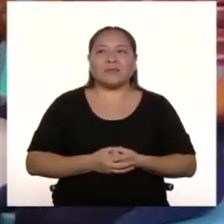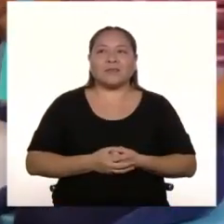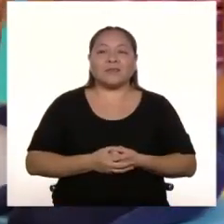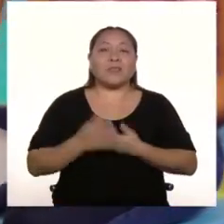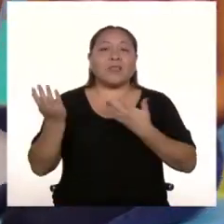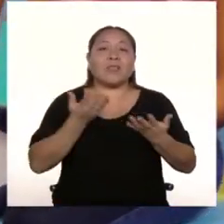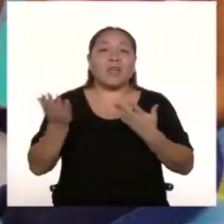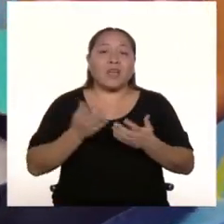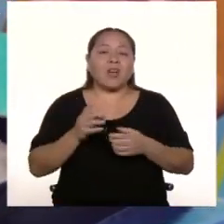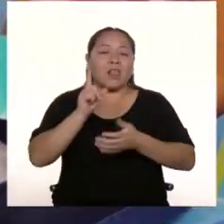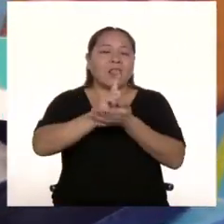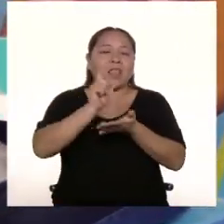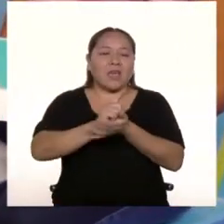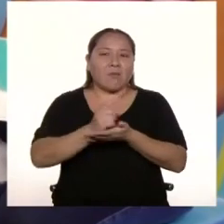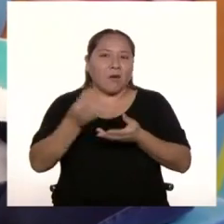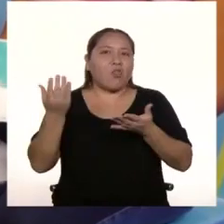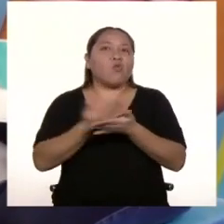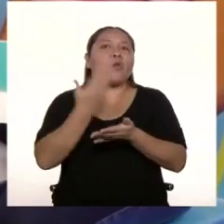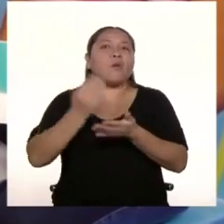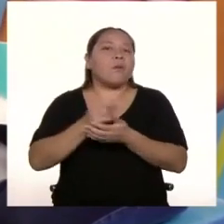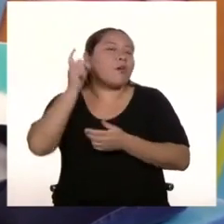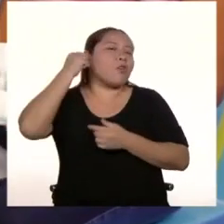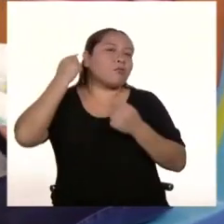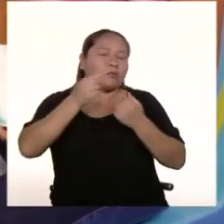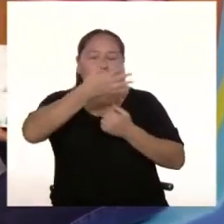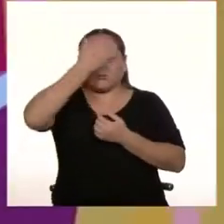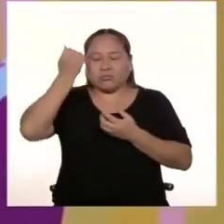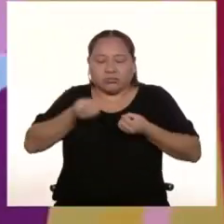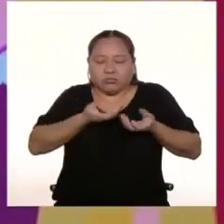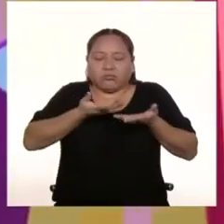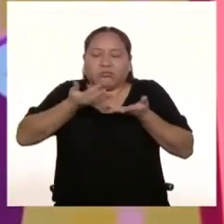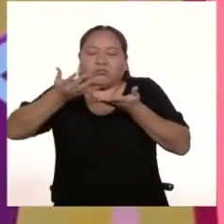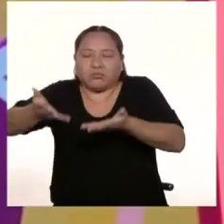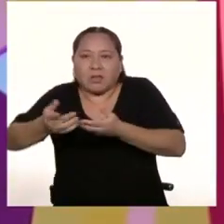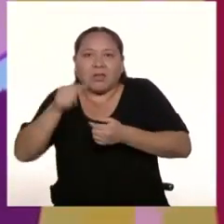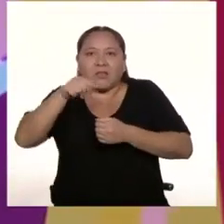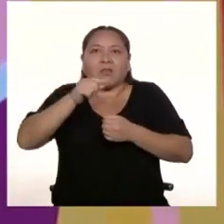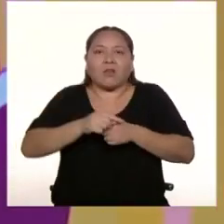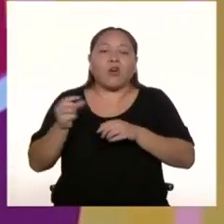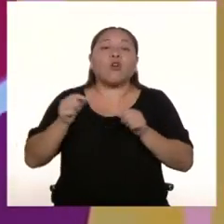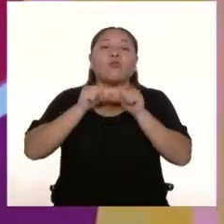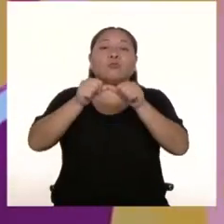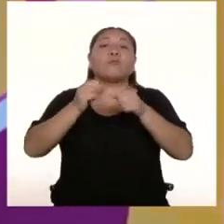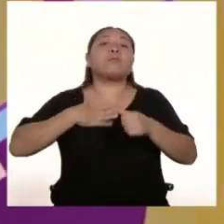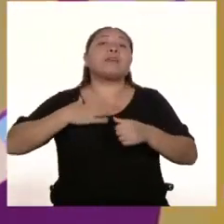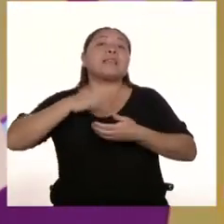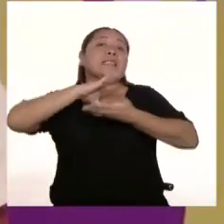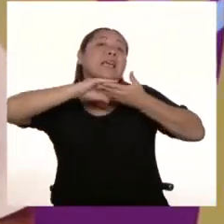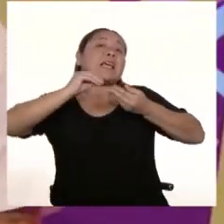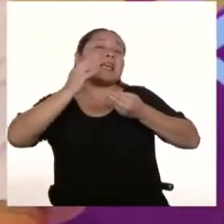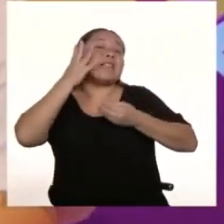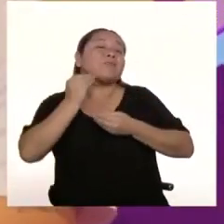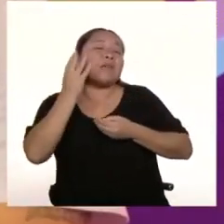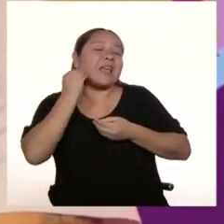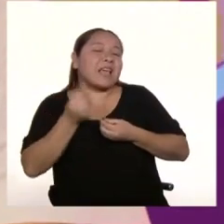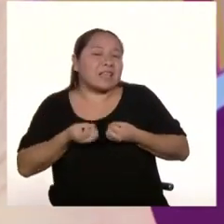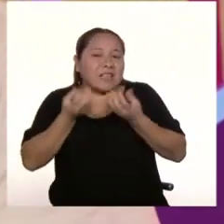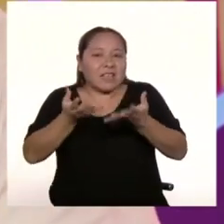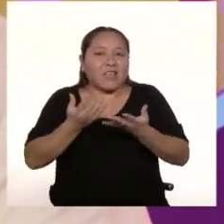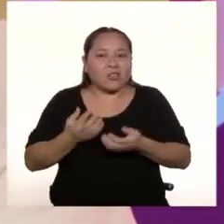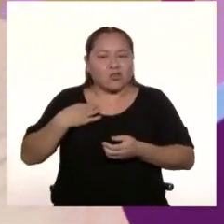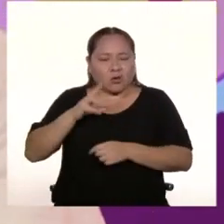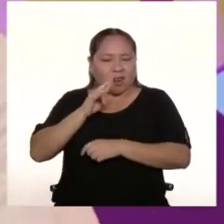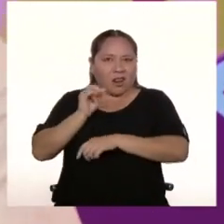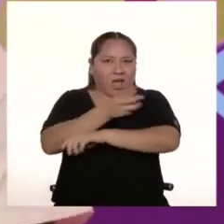Traigo rima fresca Pa' tu oreja Déjate llevar Olvídate de toda queja Atento a cada moraleja Que mis experiencias dejan El rap lo tengo de